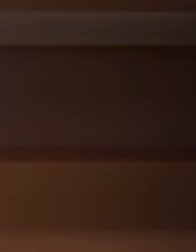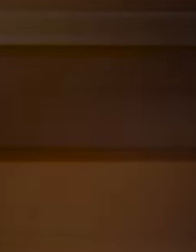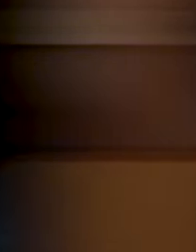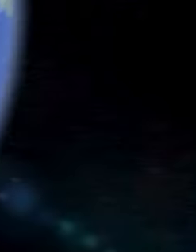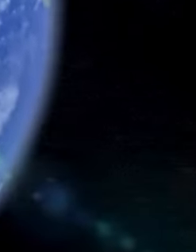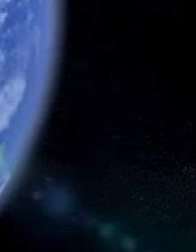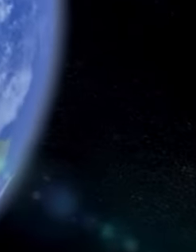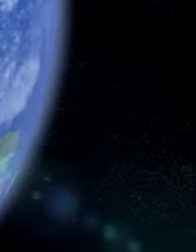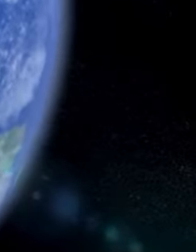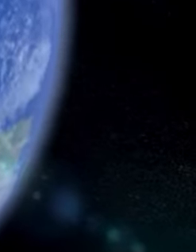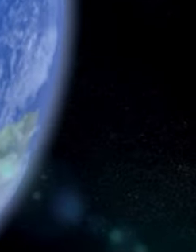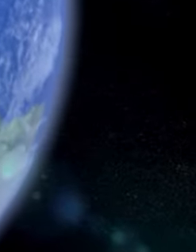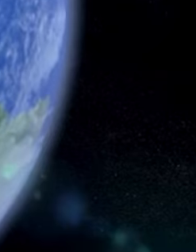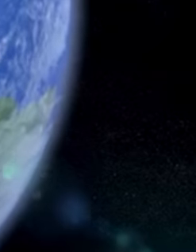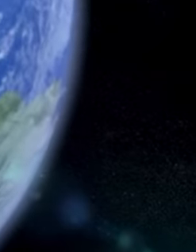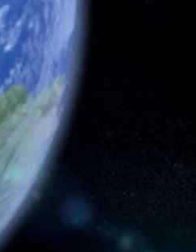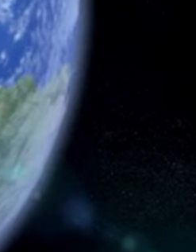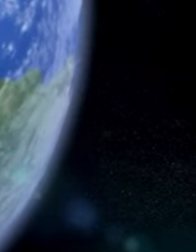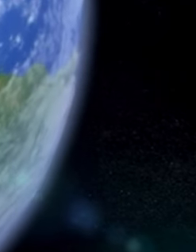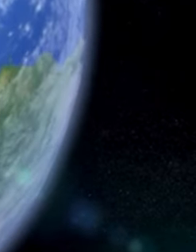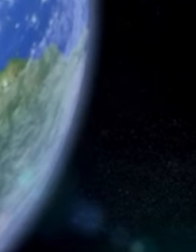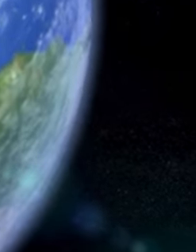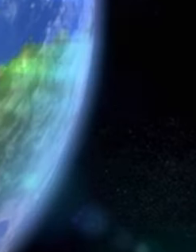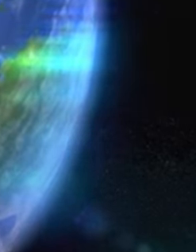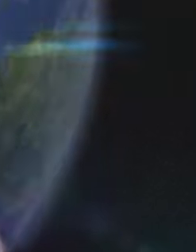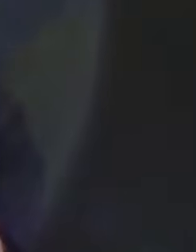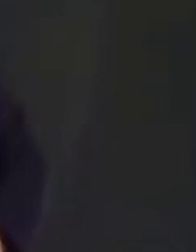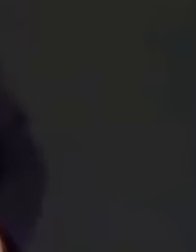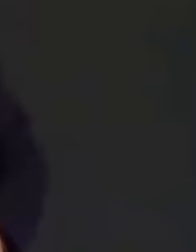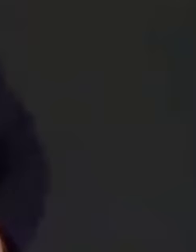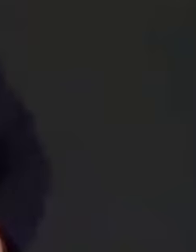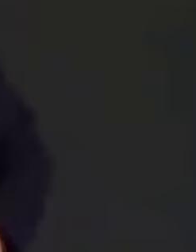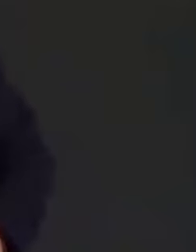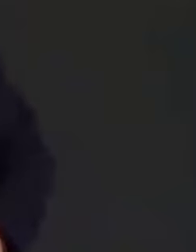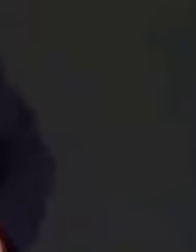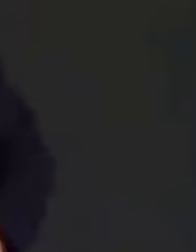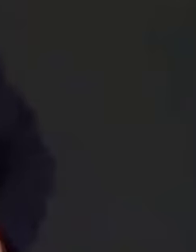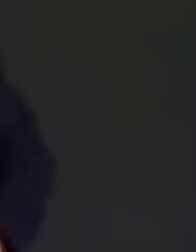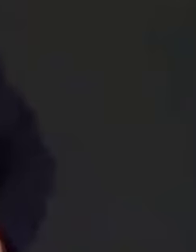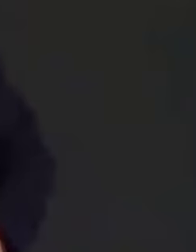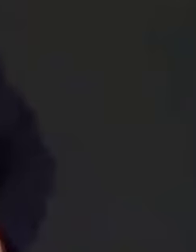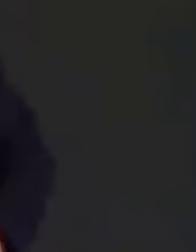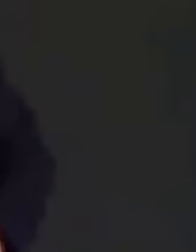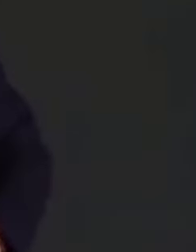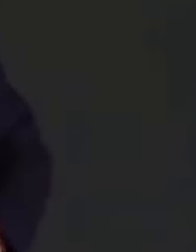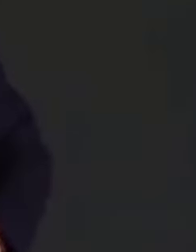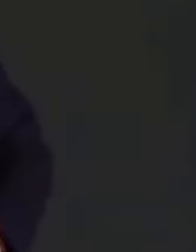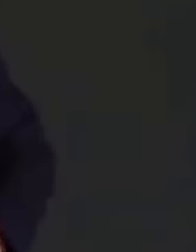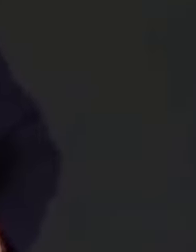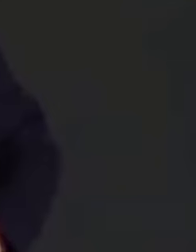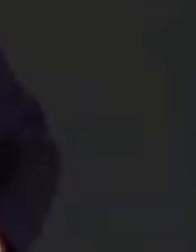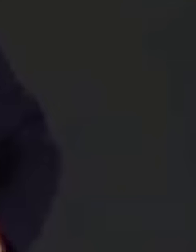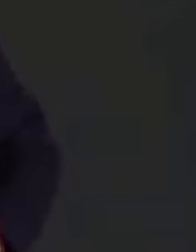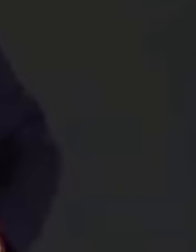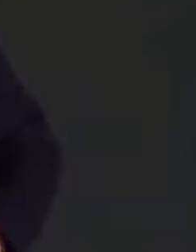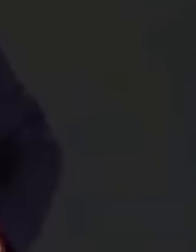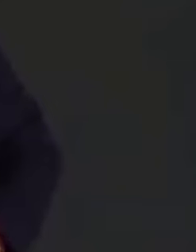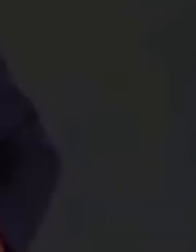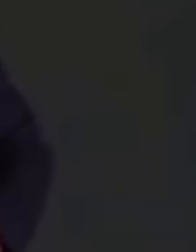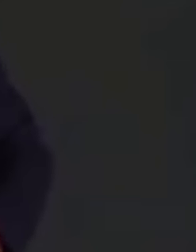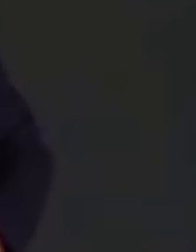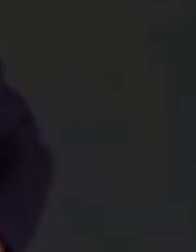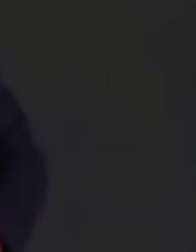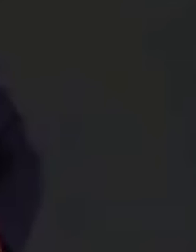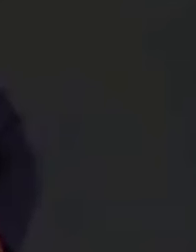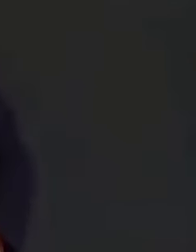la paz y el medio ambiente son lo primordial. ¿Qué tiene que decir la jefa de gobierno sobre el futuro del planeta? No te lo